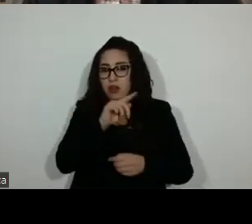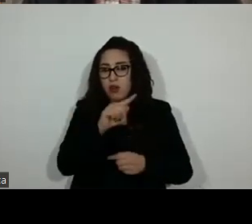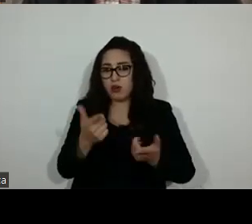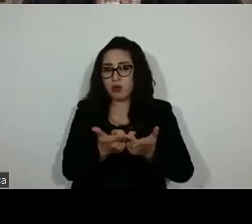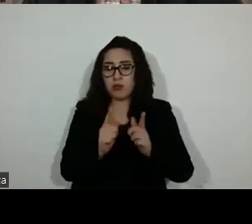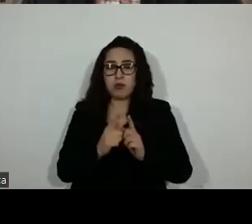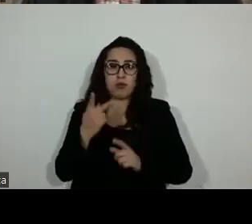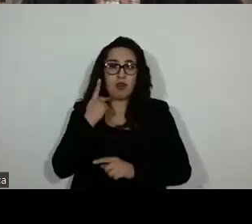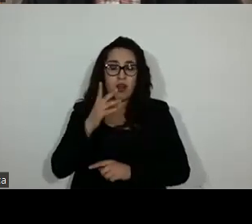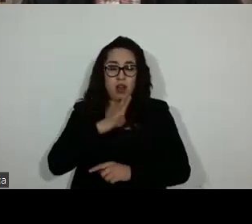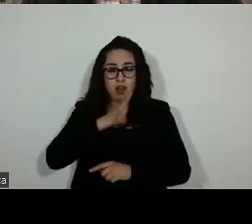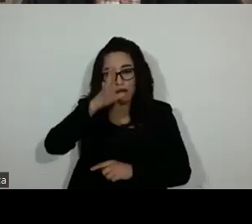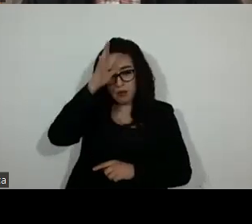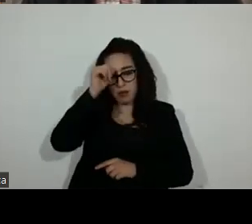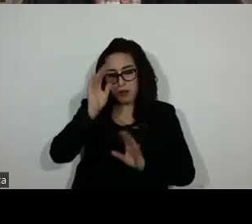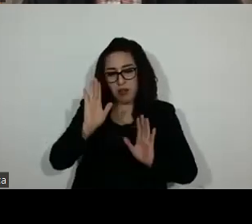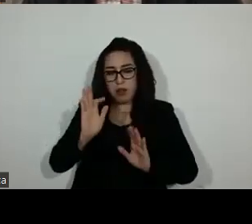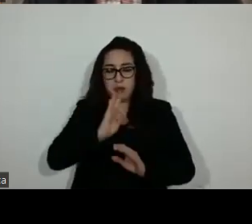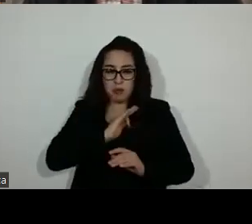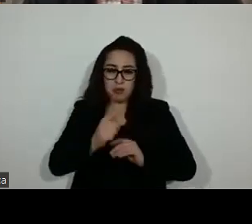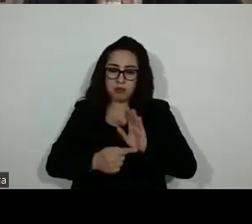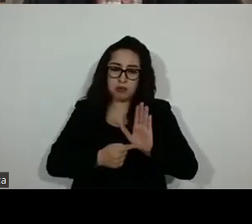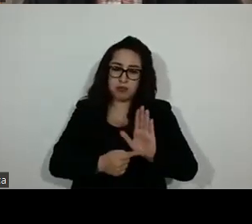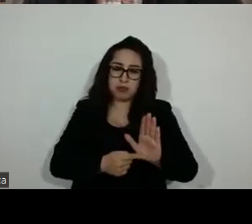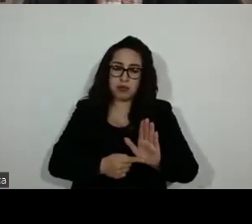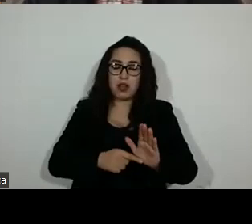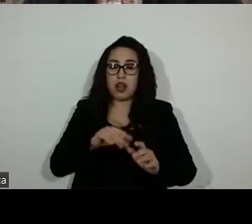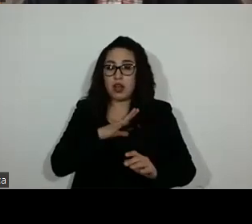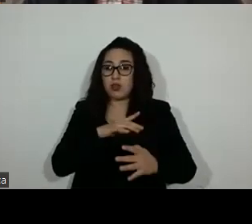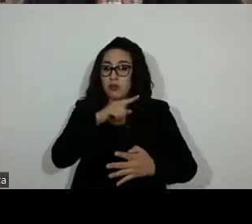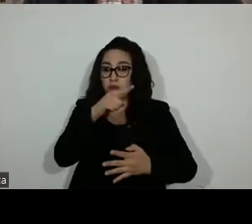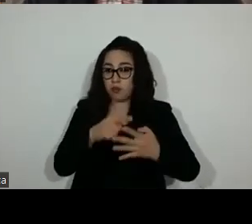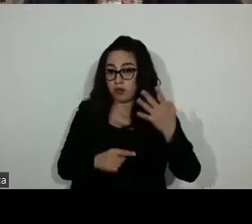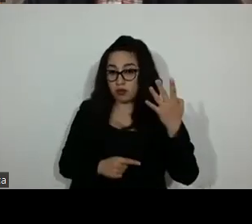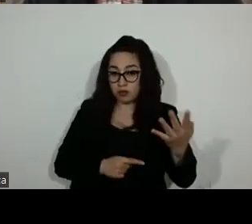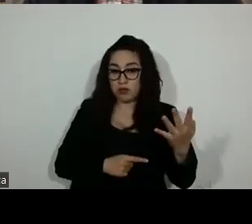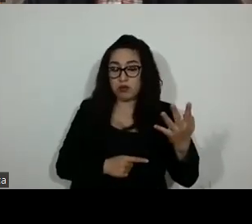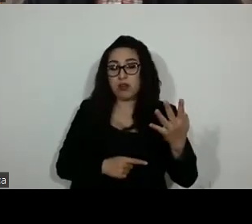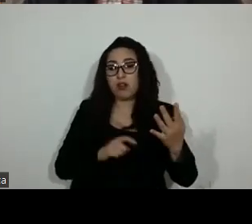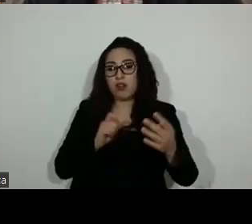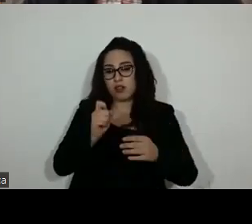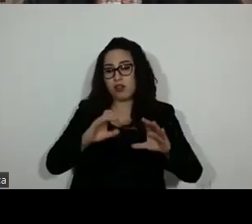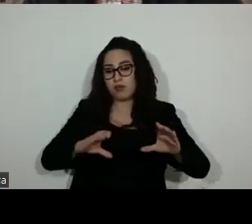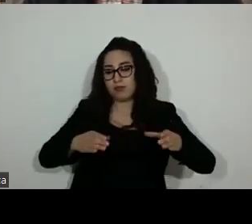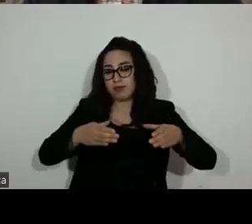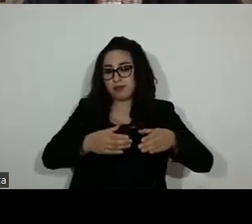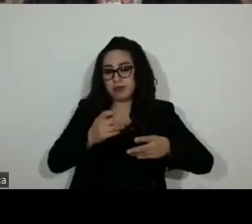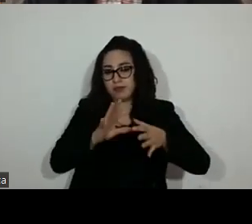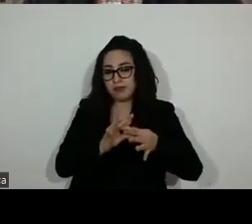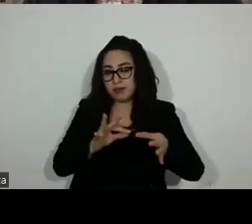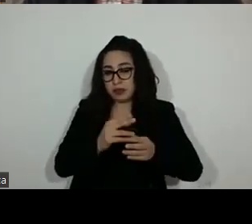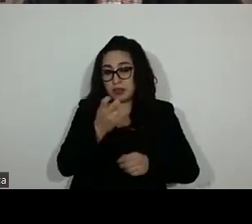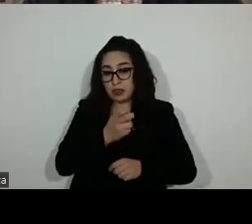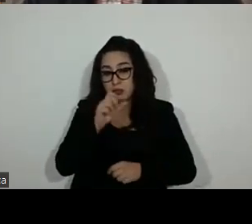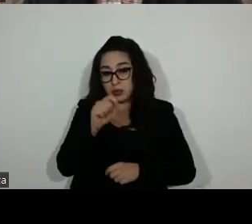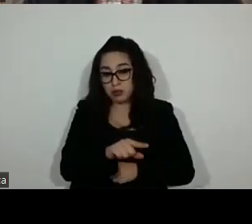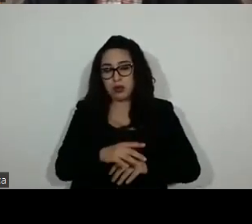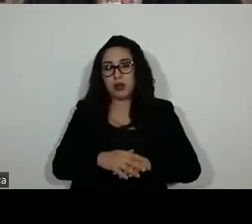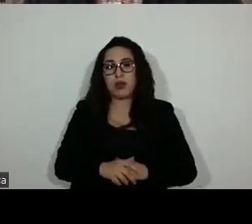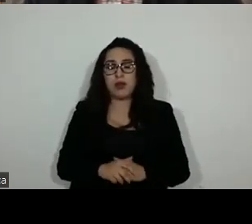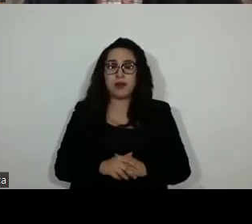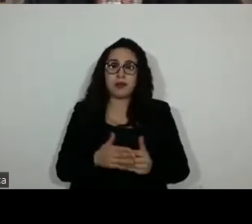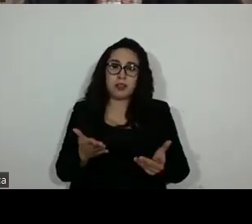tenemos listos. Son cuatro dictámenes que se refieren a parlamentos. Entonces, pudiéramos quizá